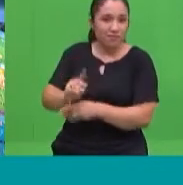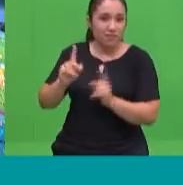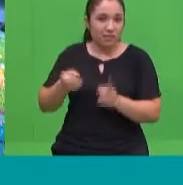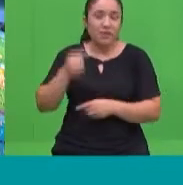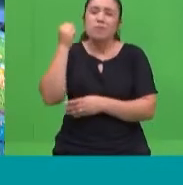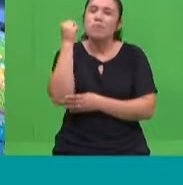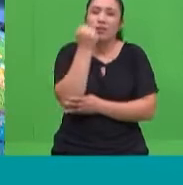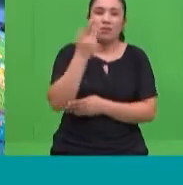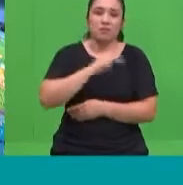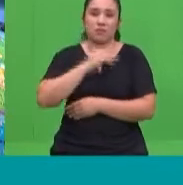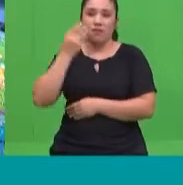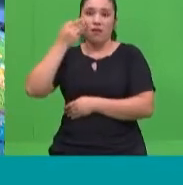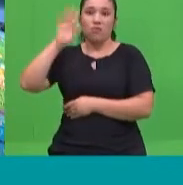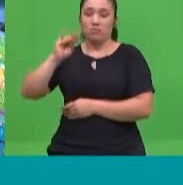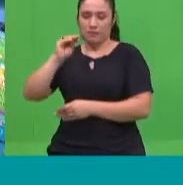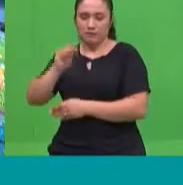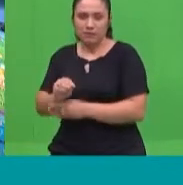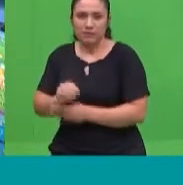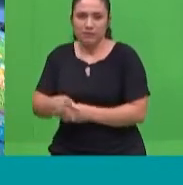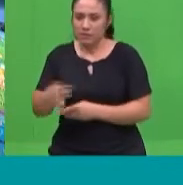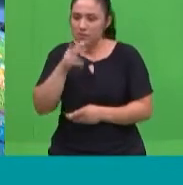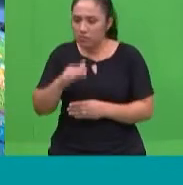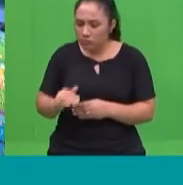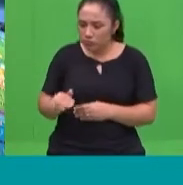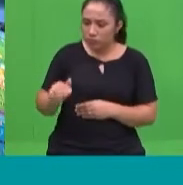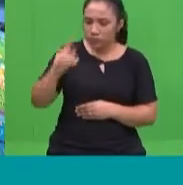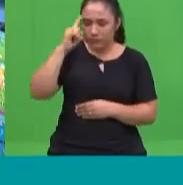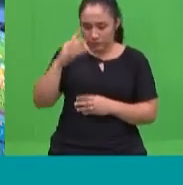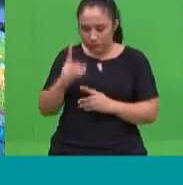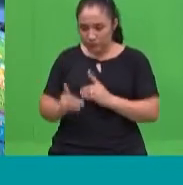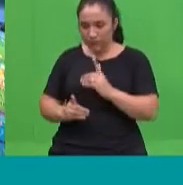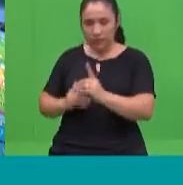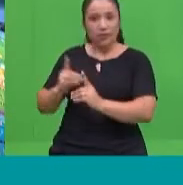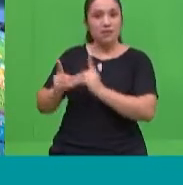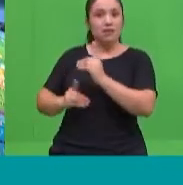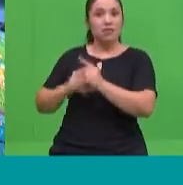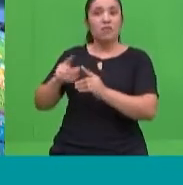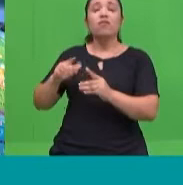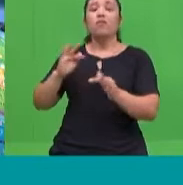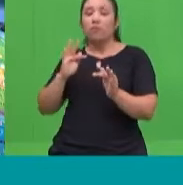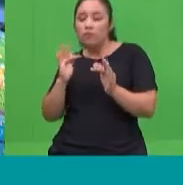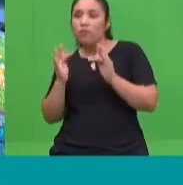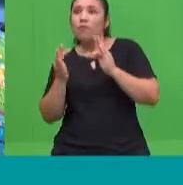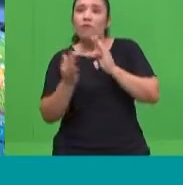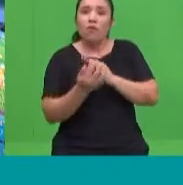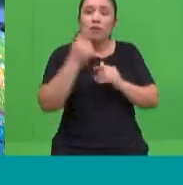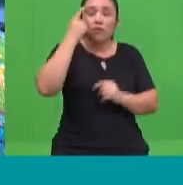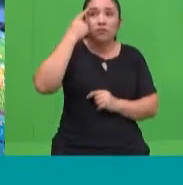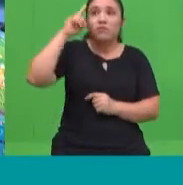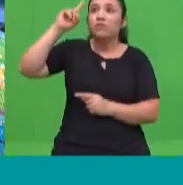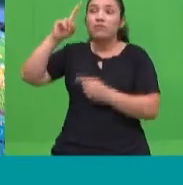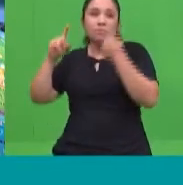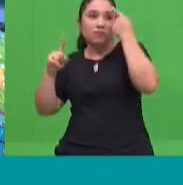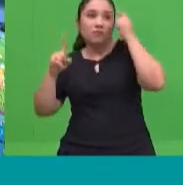importantísimo en el proceso de crecimiento y desarrollo de ese niño. Porque va formando su concepto del